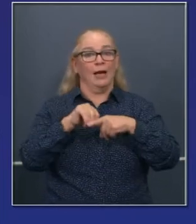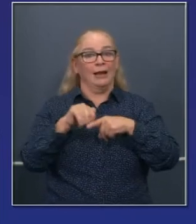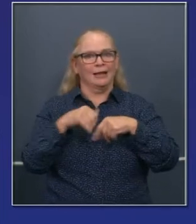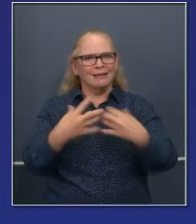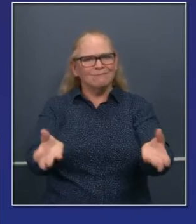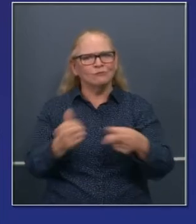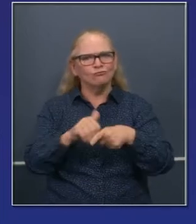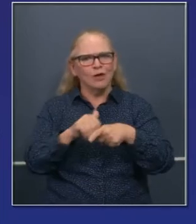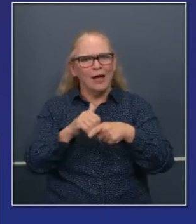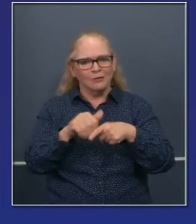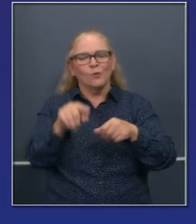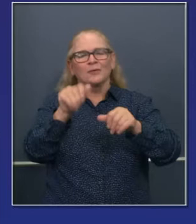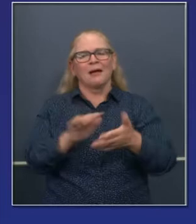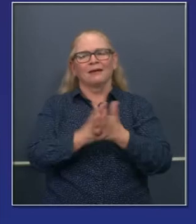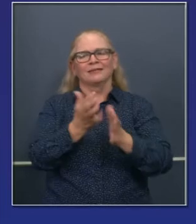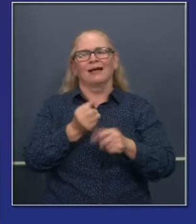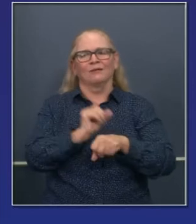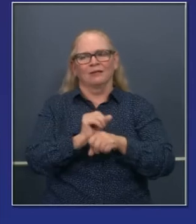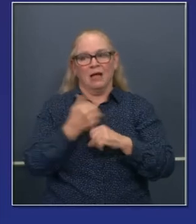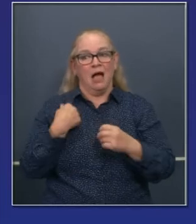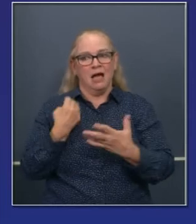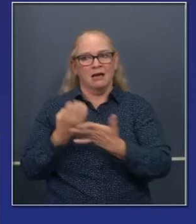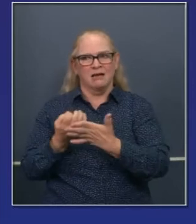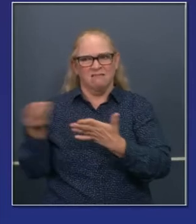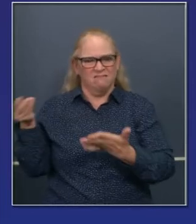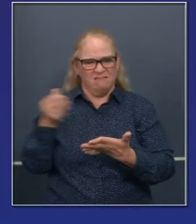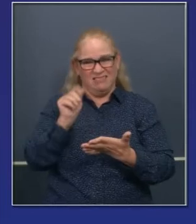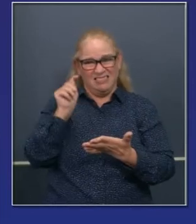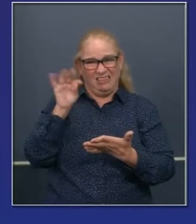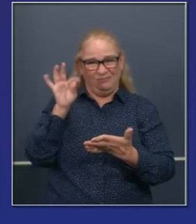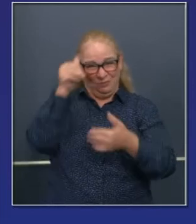con una fuerza de trabajo especial.